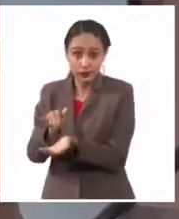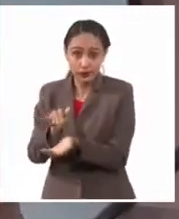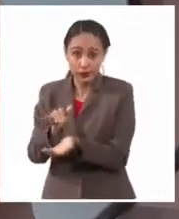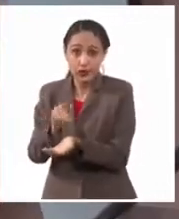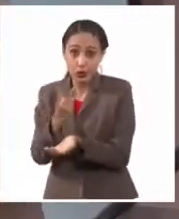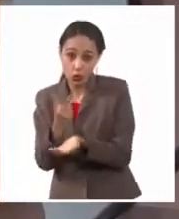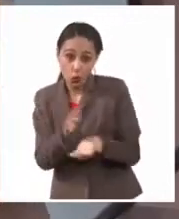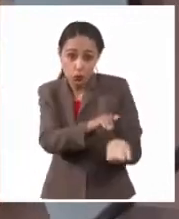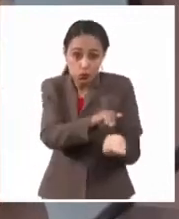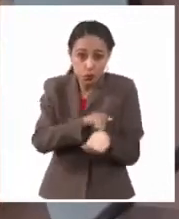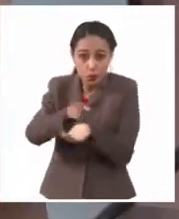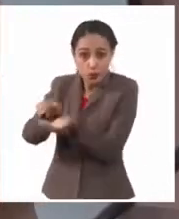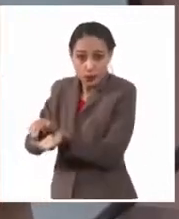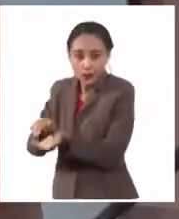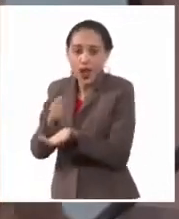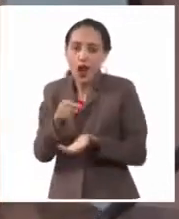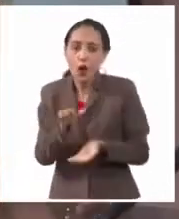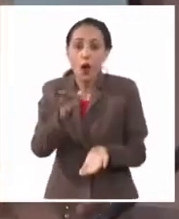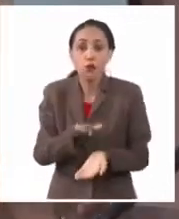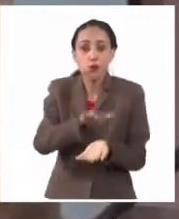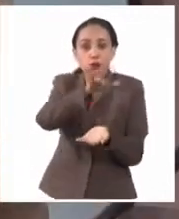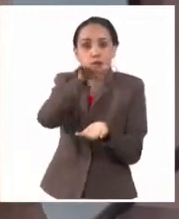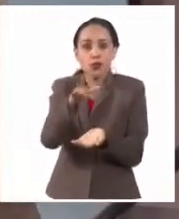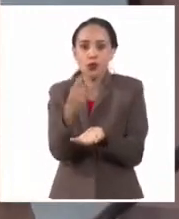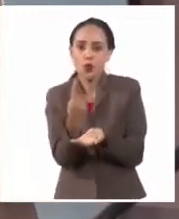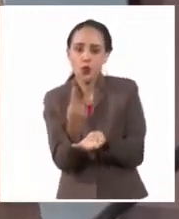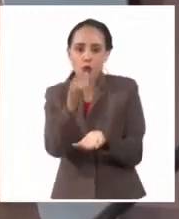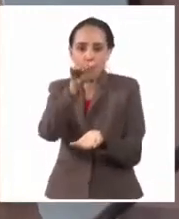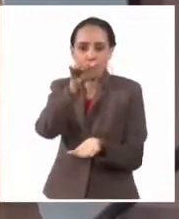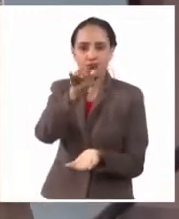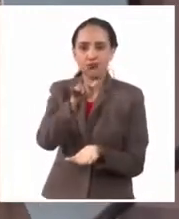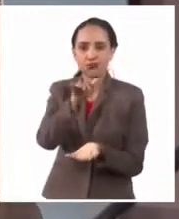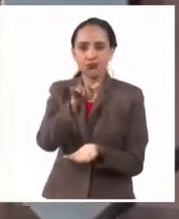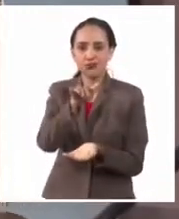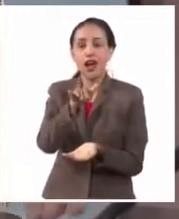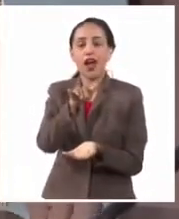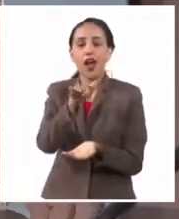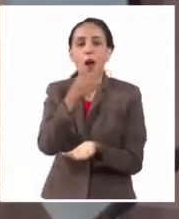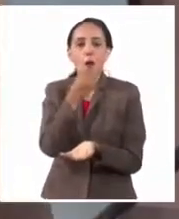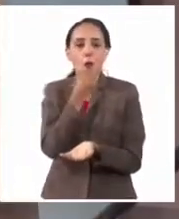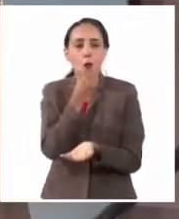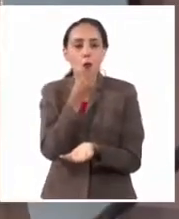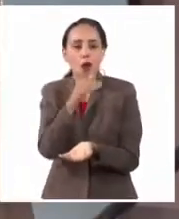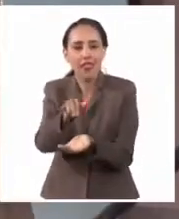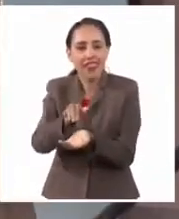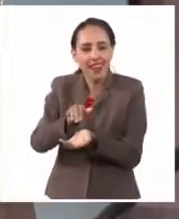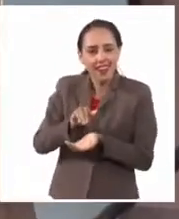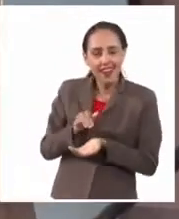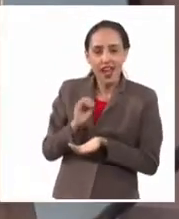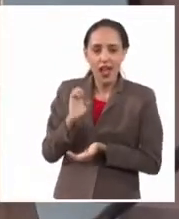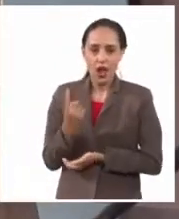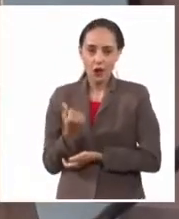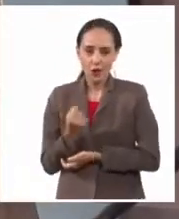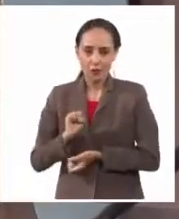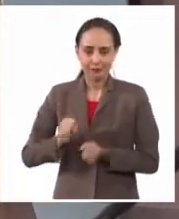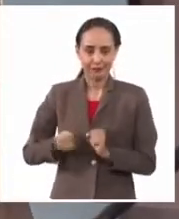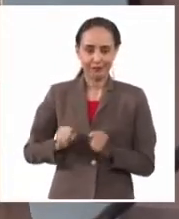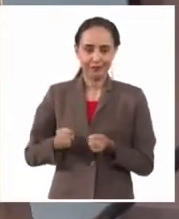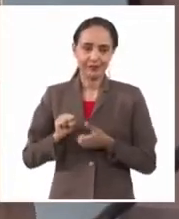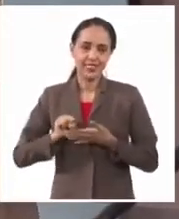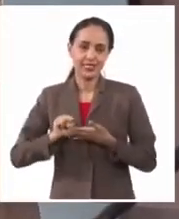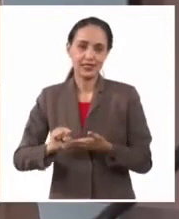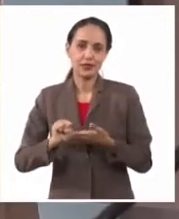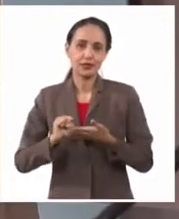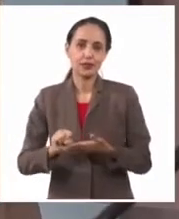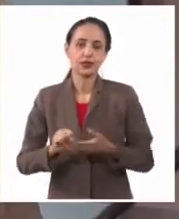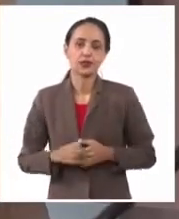pues ahora te mandan uno y también puedes en determinada medida economizar ese servicio. Esa